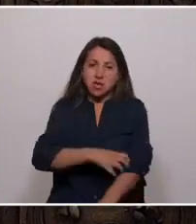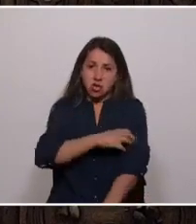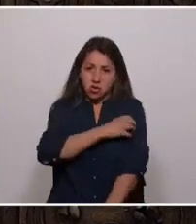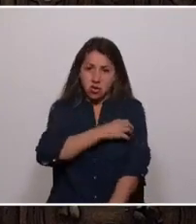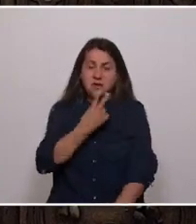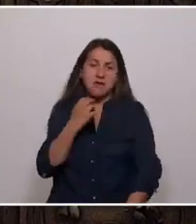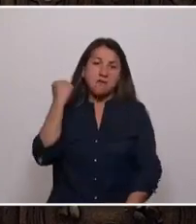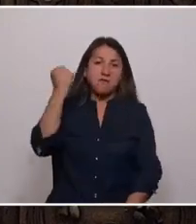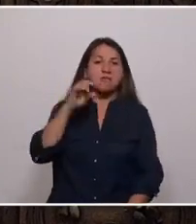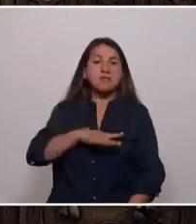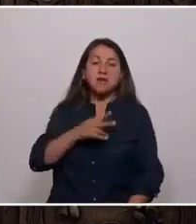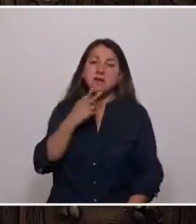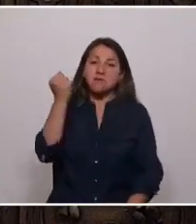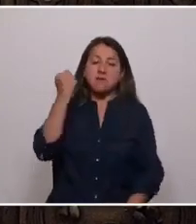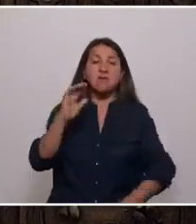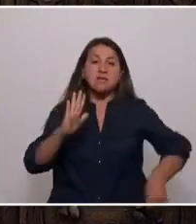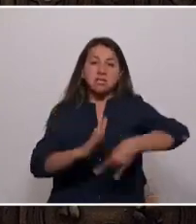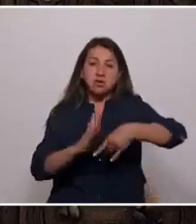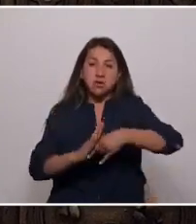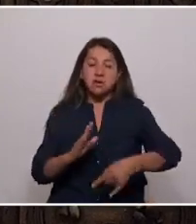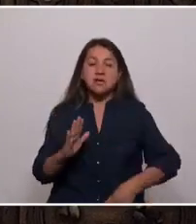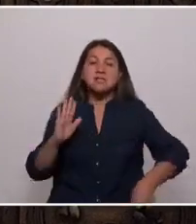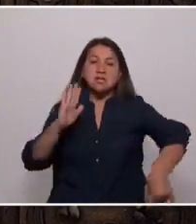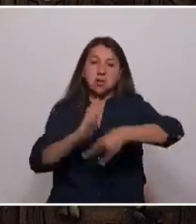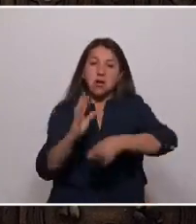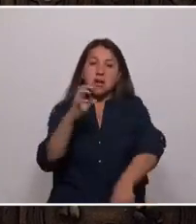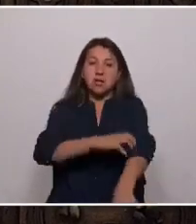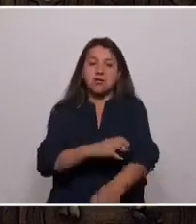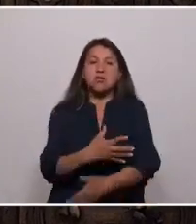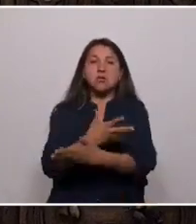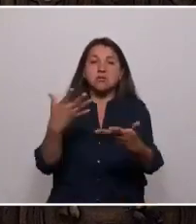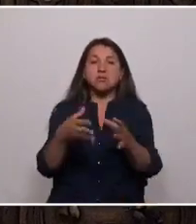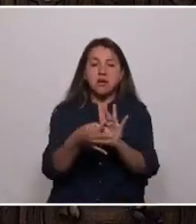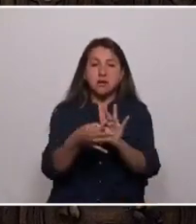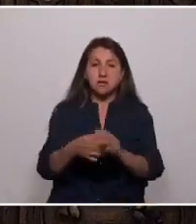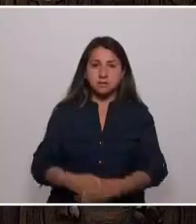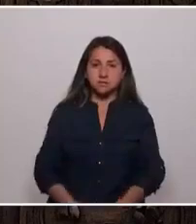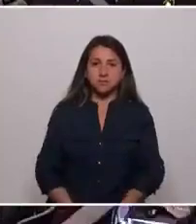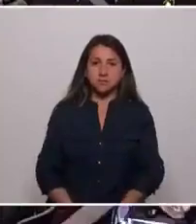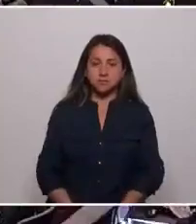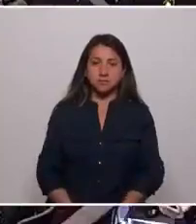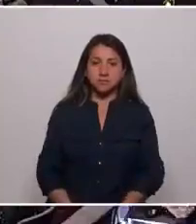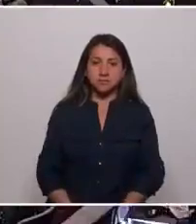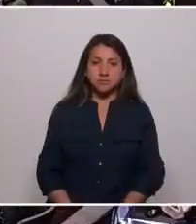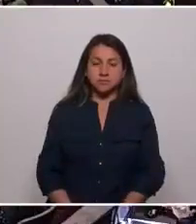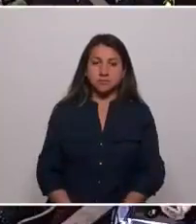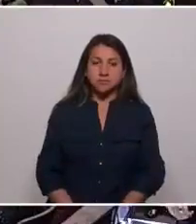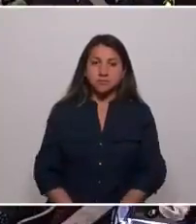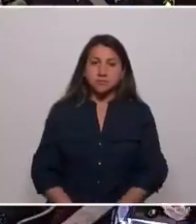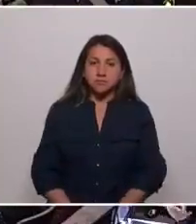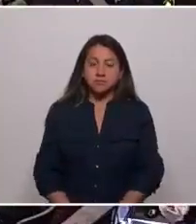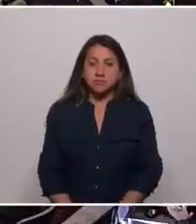¡Viva Chile! ¡Viva Chiloé! ¡Chiloé Región! Muchas gracias. Aplausos Aplausos Aplausos Aplausos Aplausos